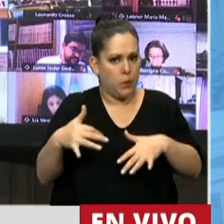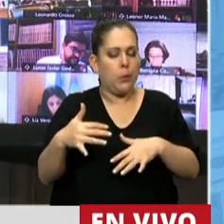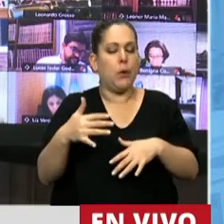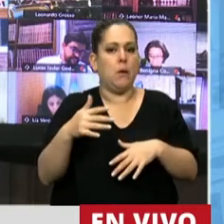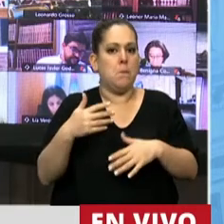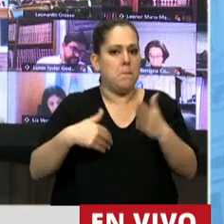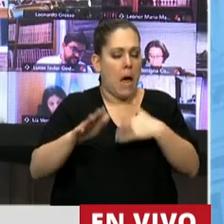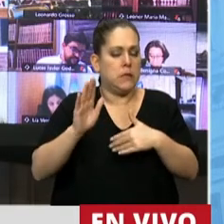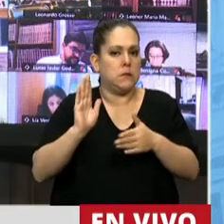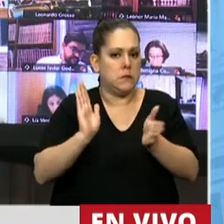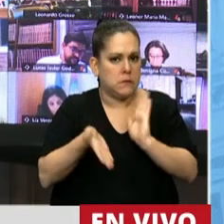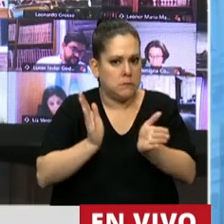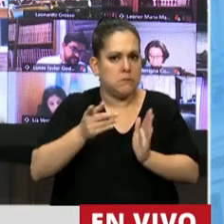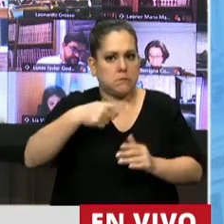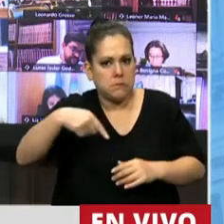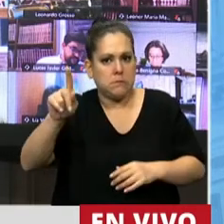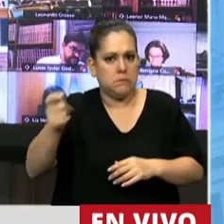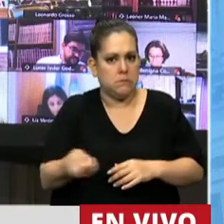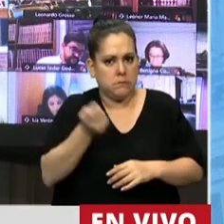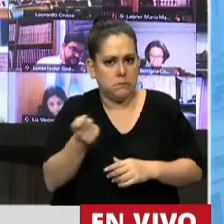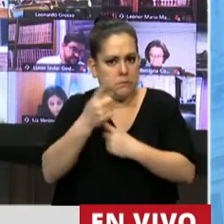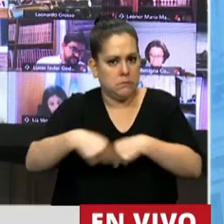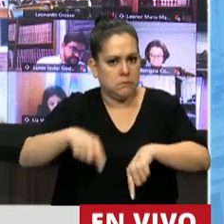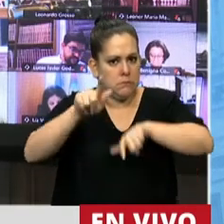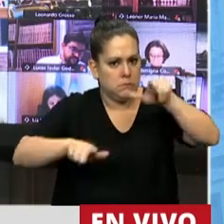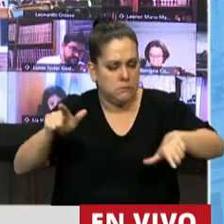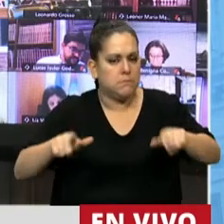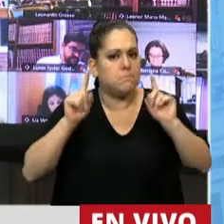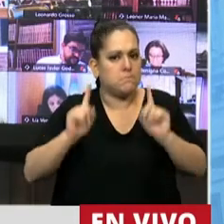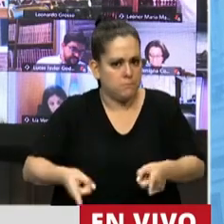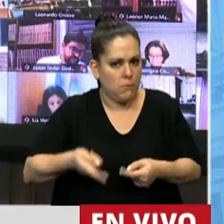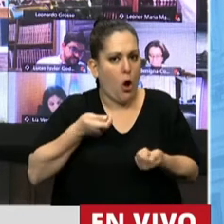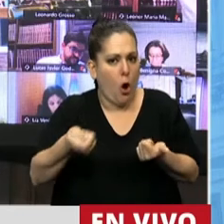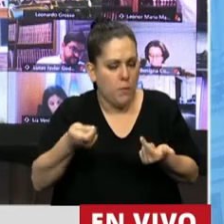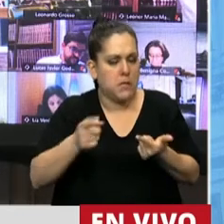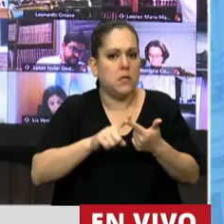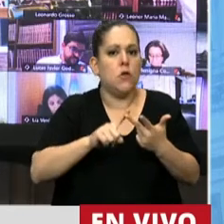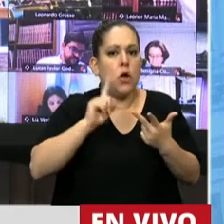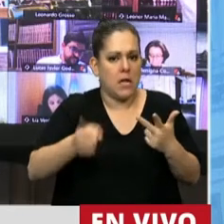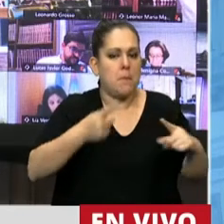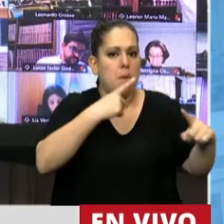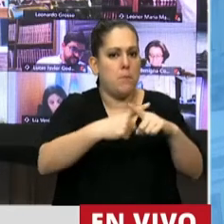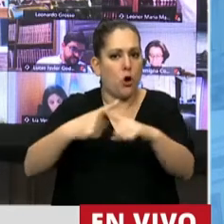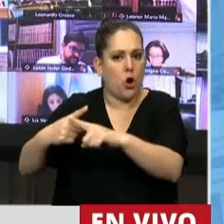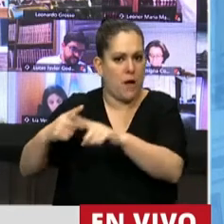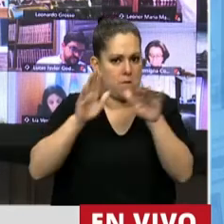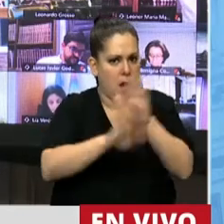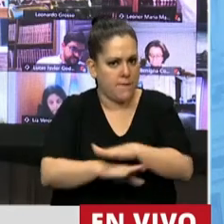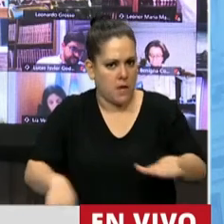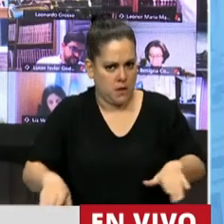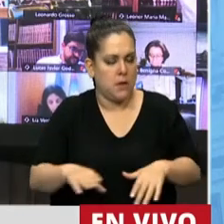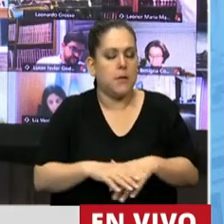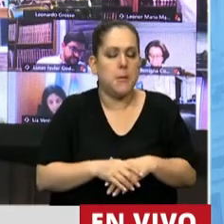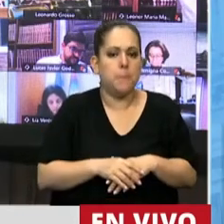como la trata de personas, el homicidio y la tenencia de pornografía infantil. Es un proyecto que se ha